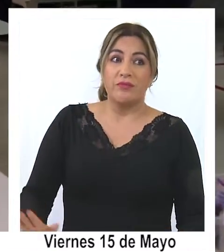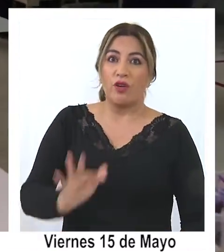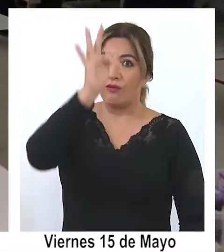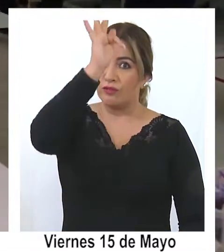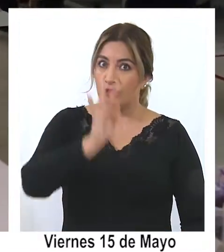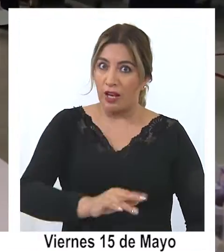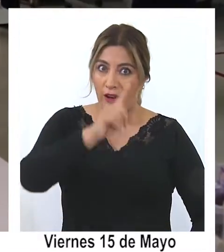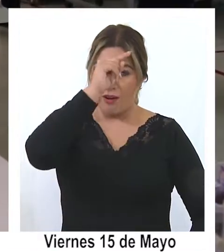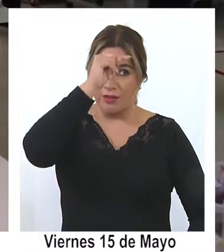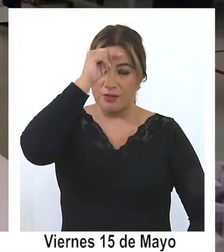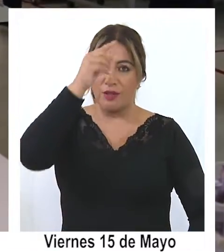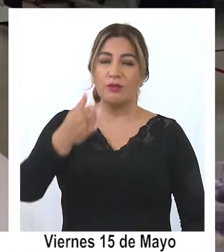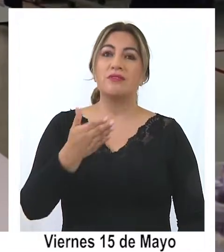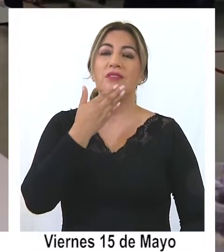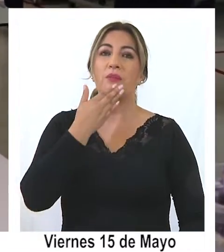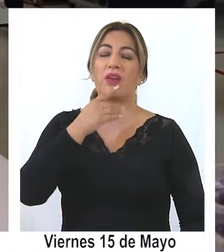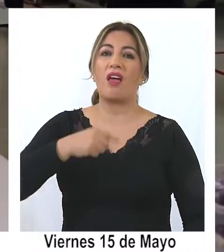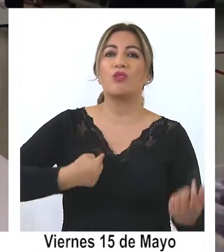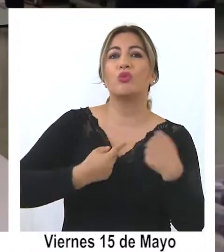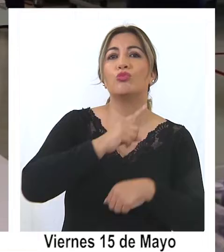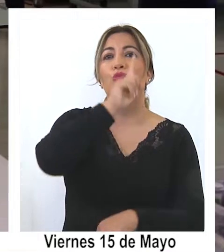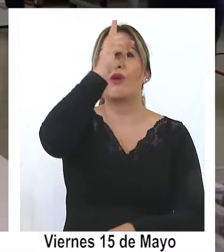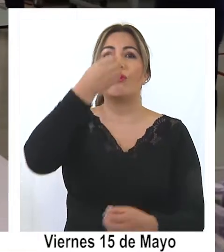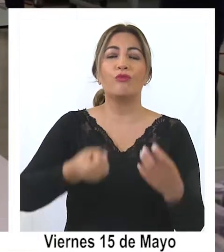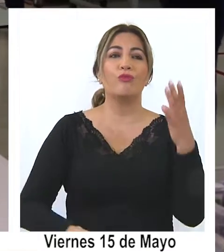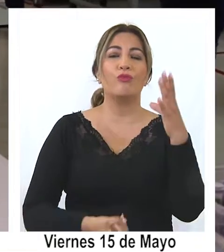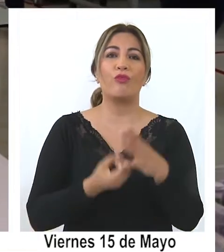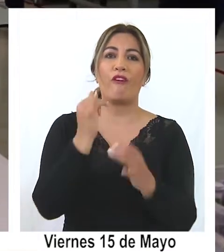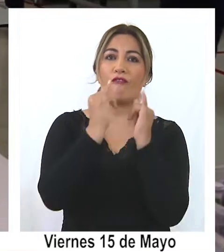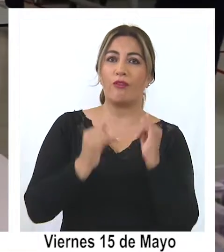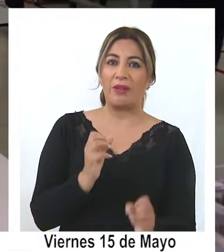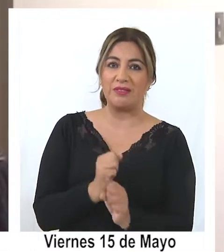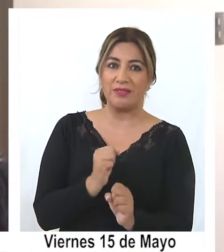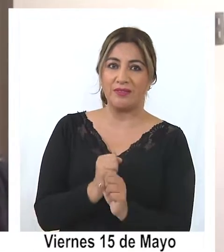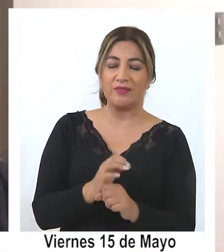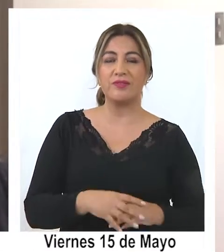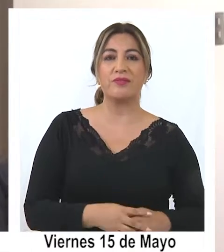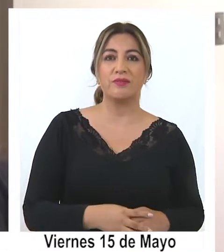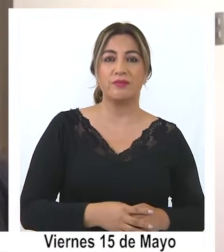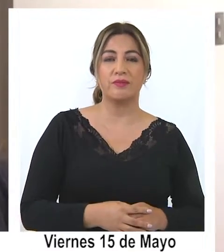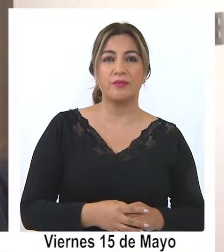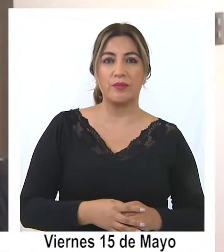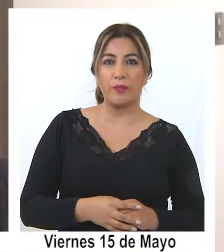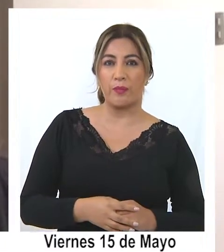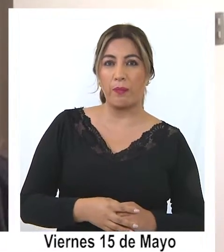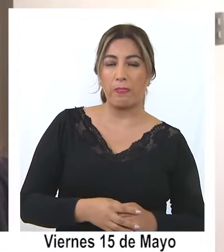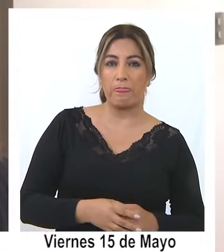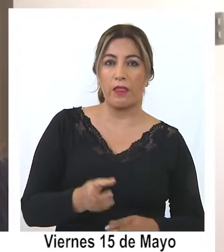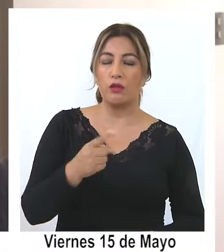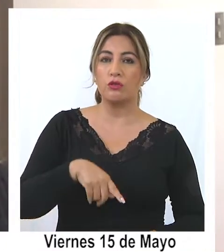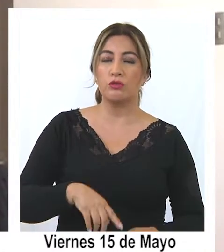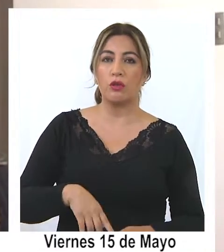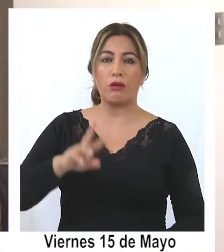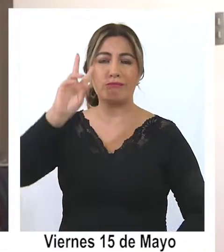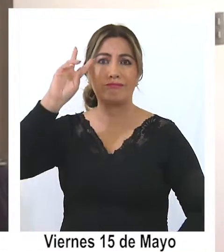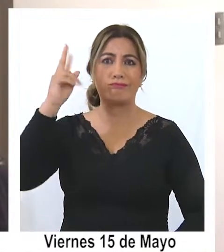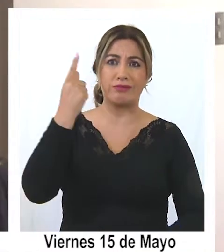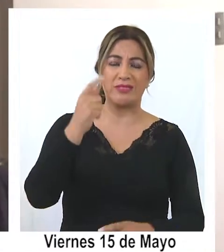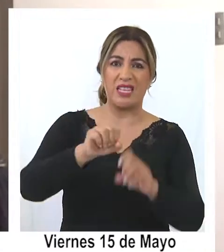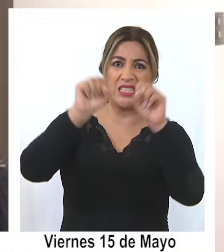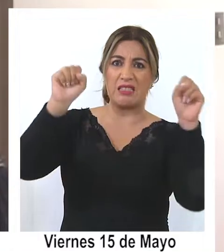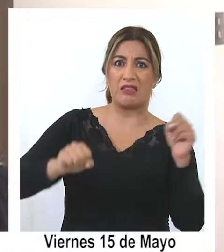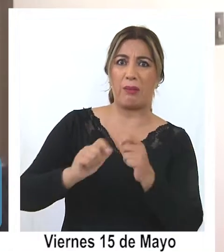funcionarios también han debido adaptarse a nuevos métodos de trabajo. Porque hemos tenido que cambiar nuestro sistema